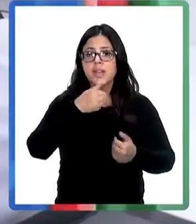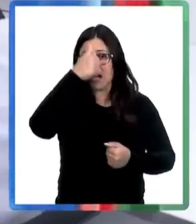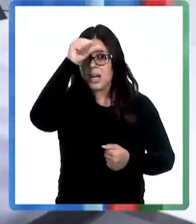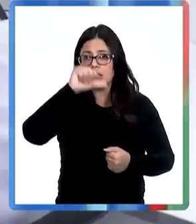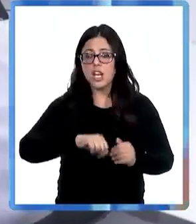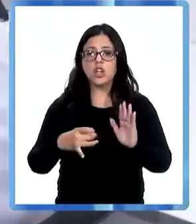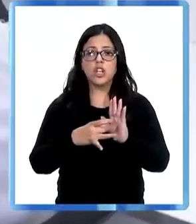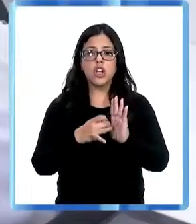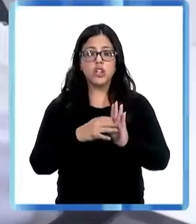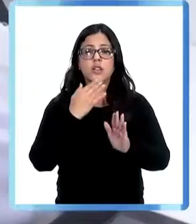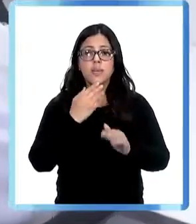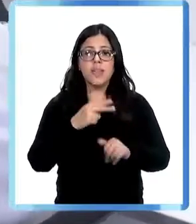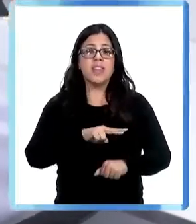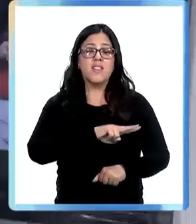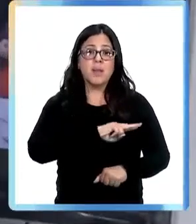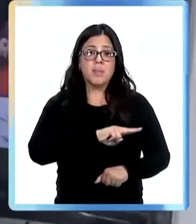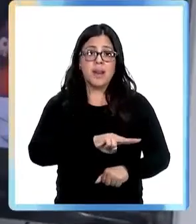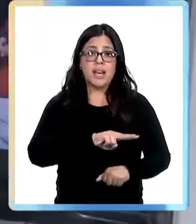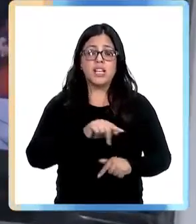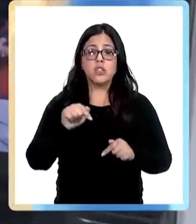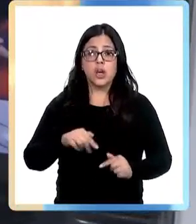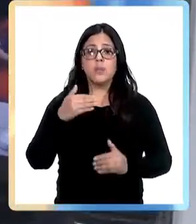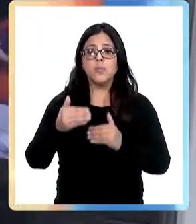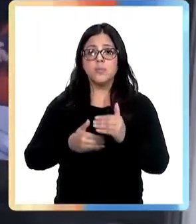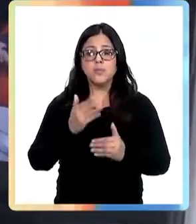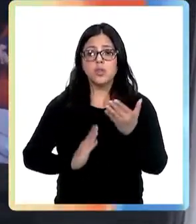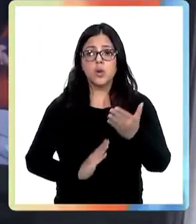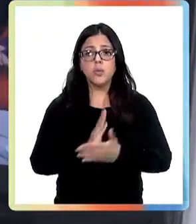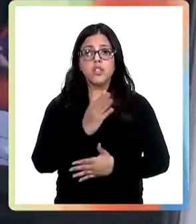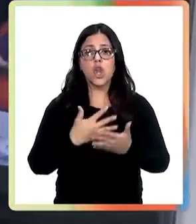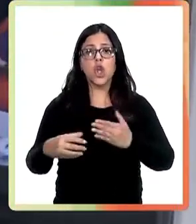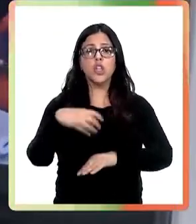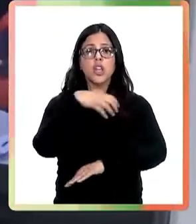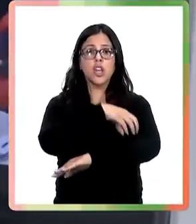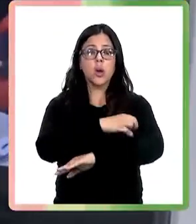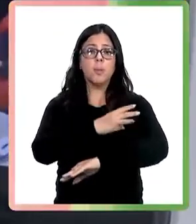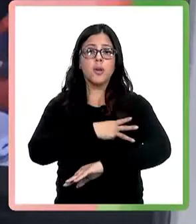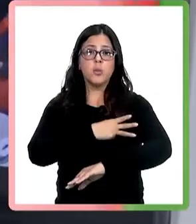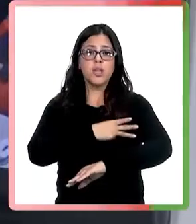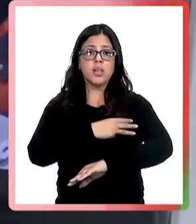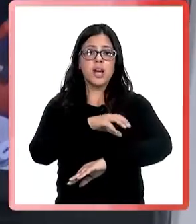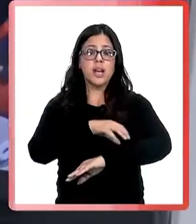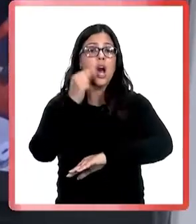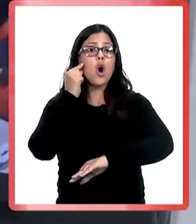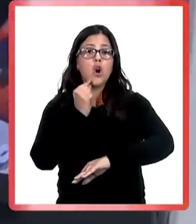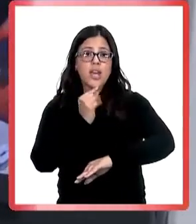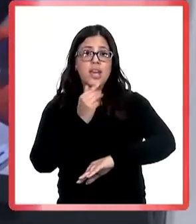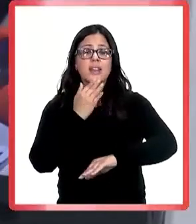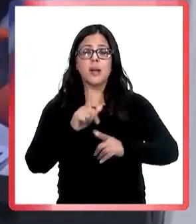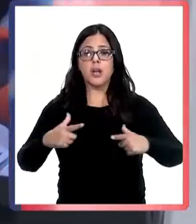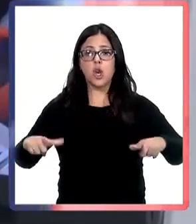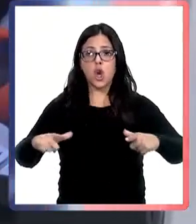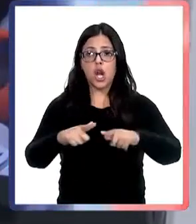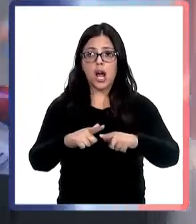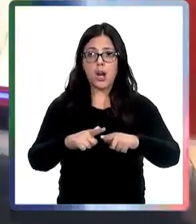las regiones metropolitana de O'Higgins y de Los Lagos, quedando operativa con ello en todo el país.